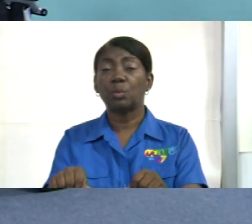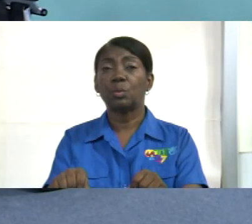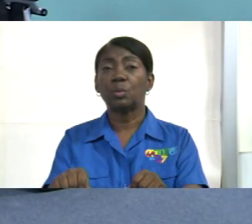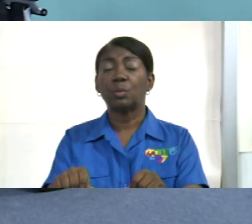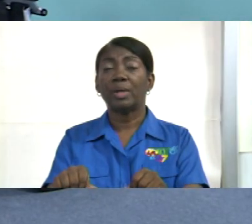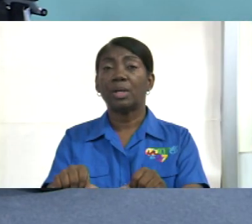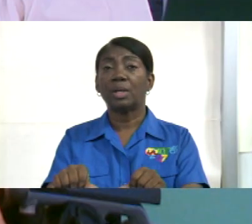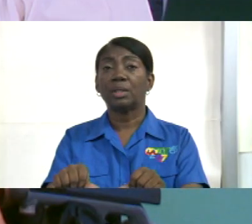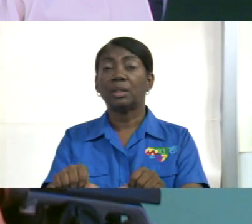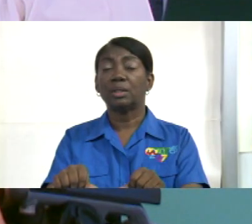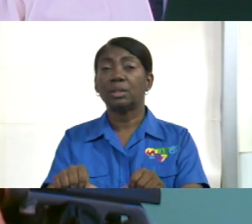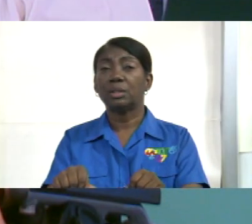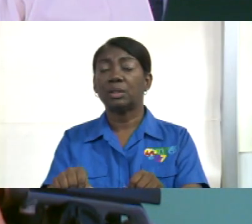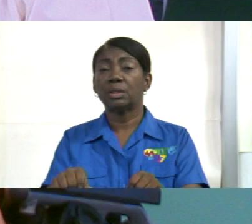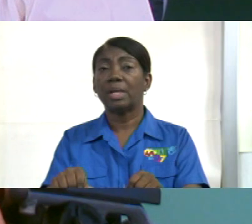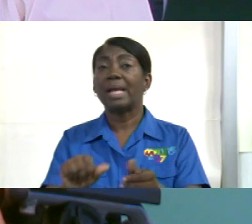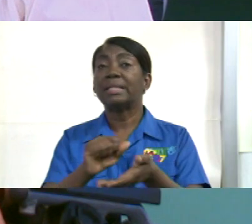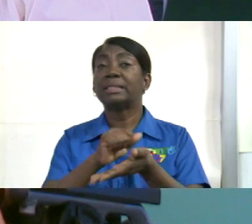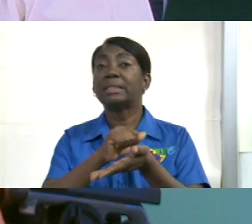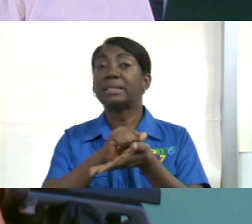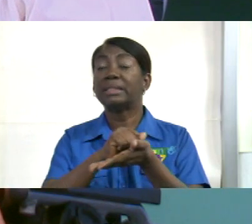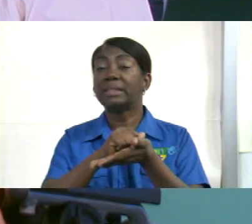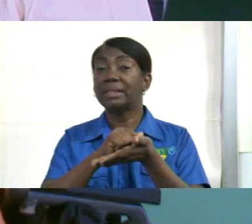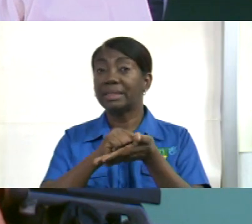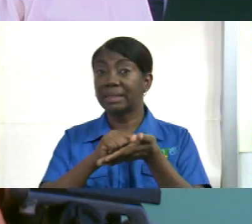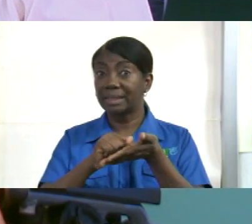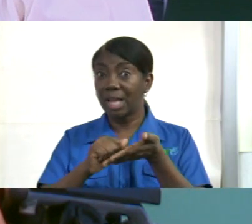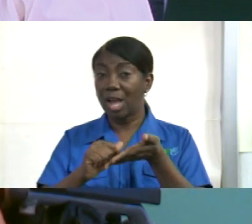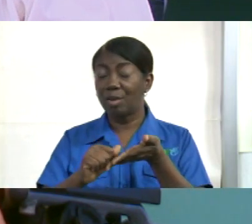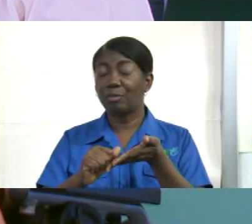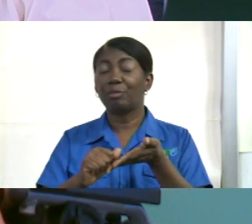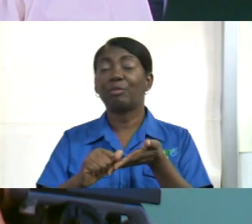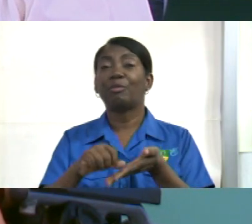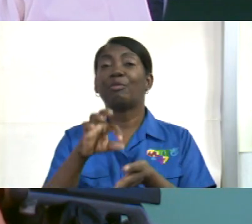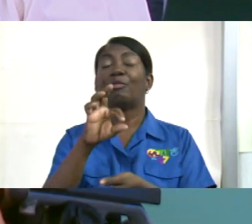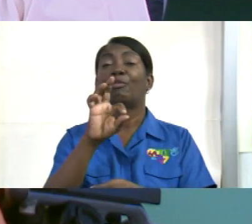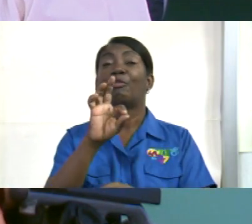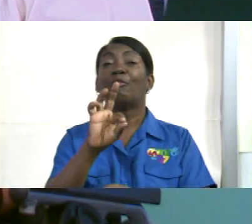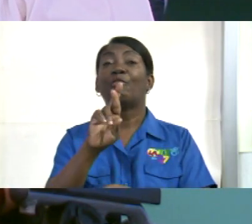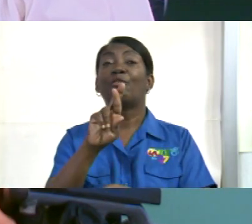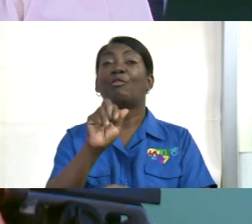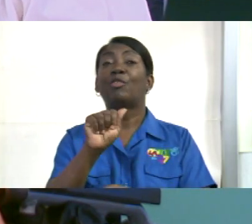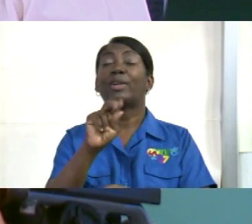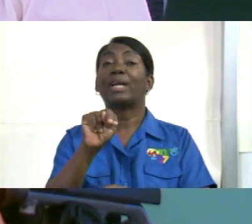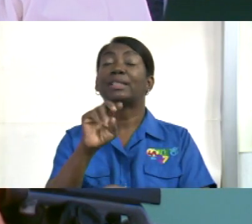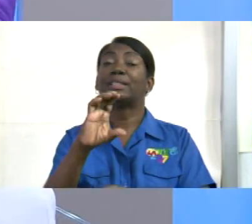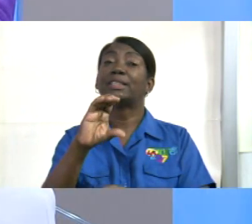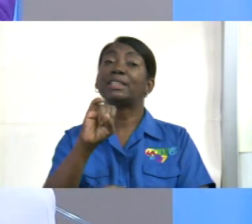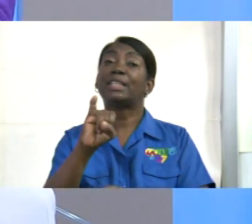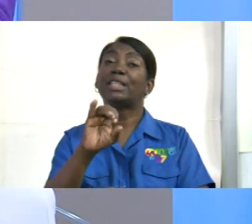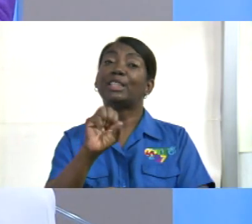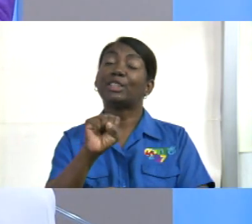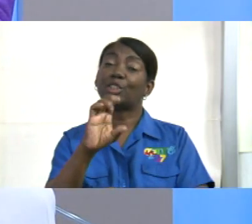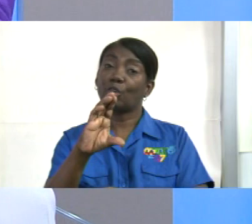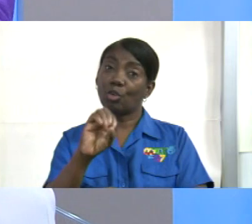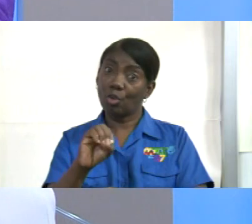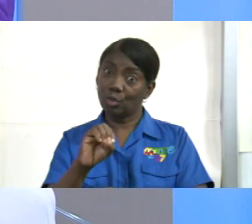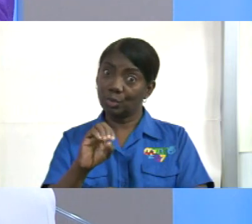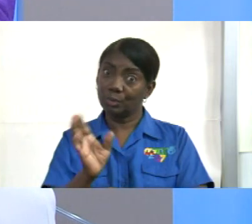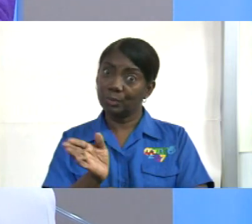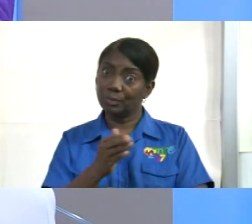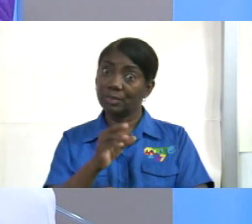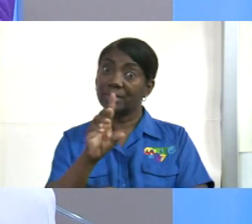de San Francisco de la Galeta. San Francisco de la Galeta. Ahí estamos. Y está, sigue siendo,